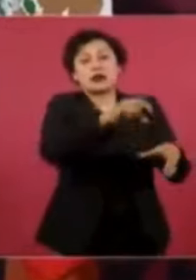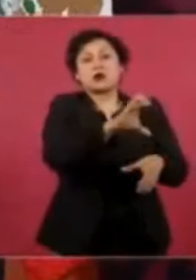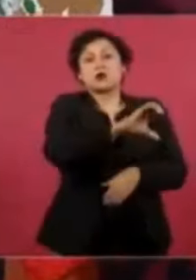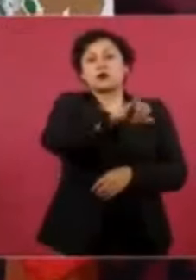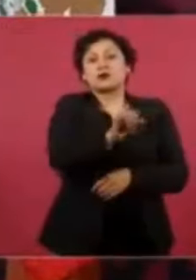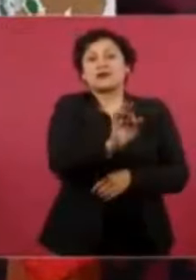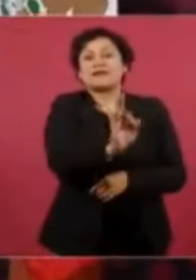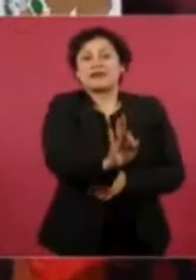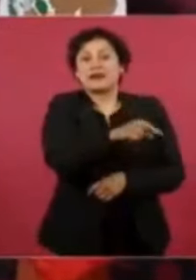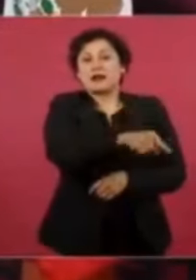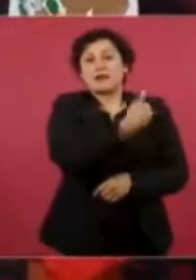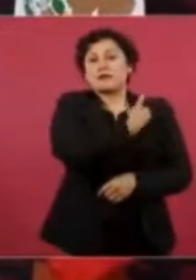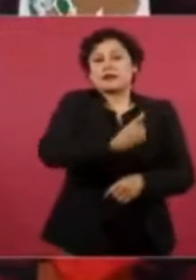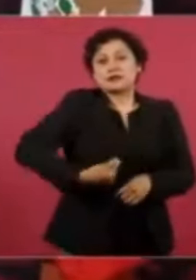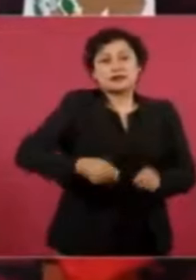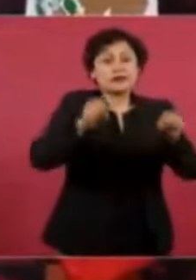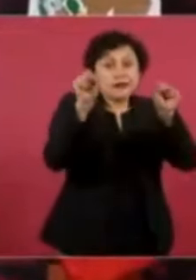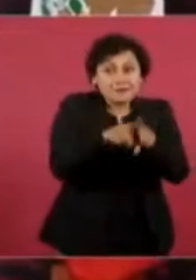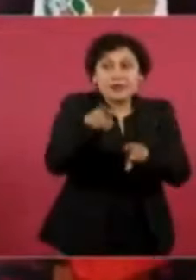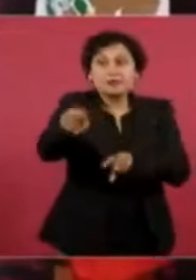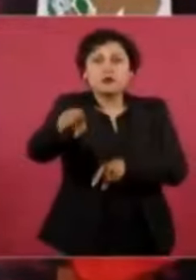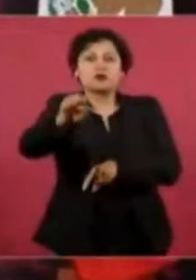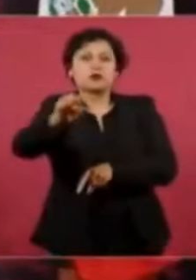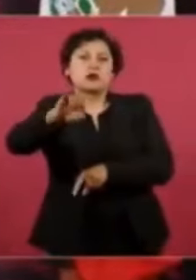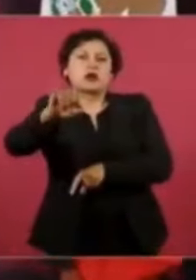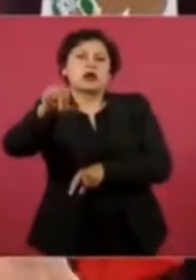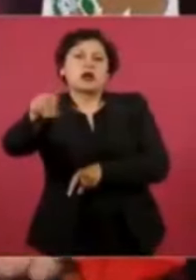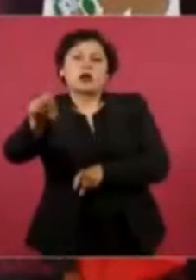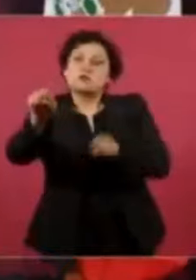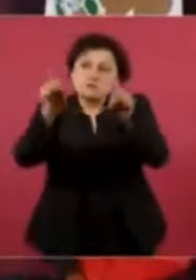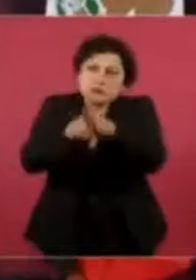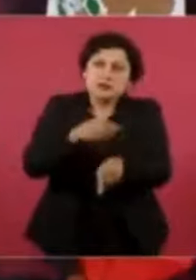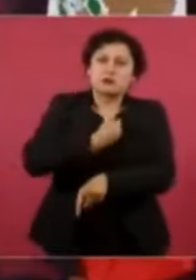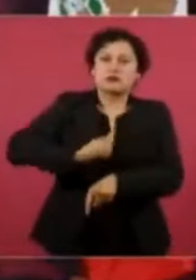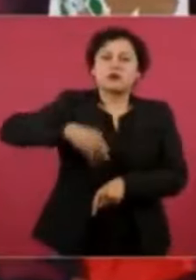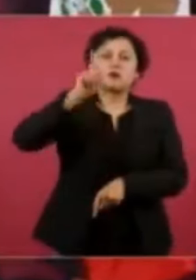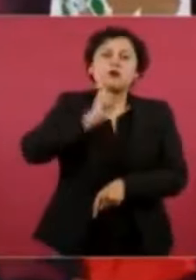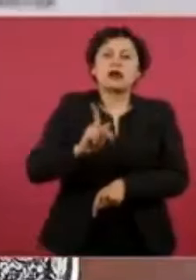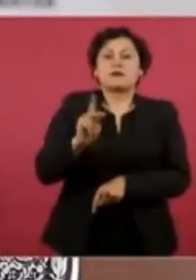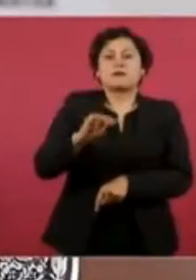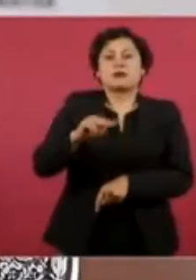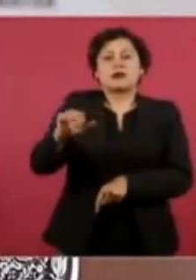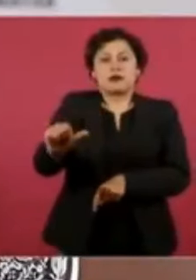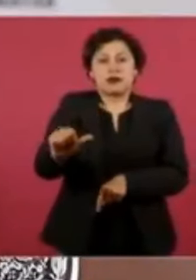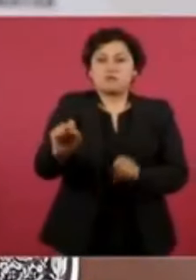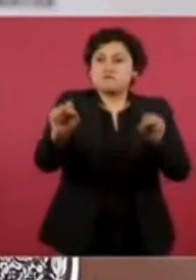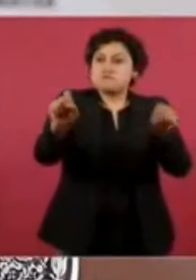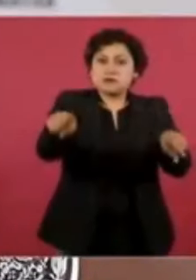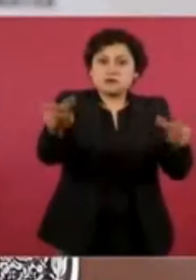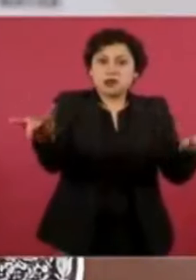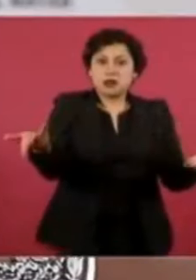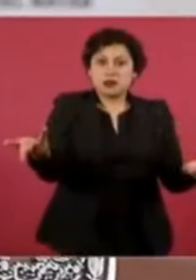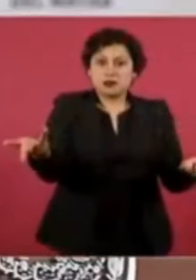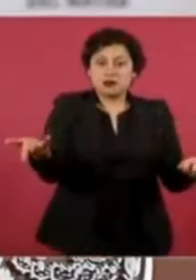es la señora piña por eso hace falta también la reforma porque